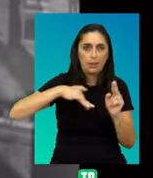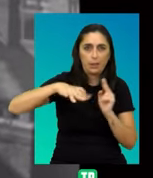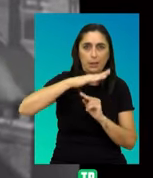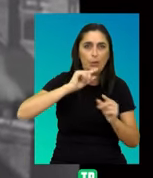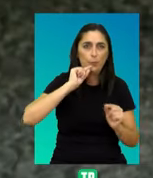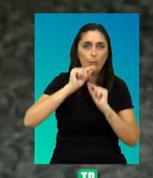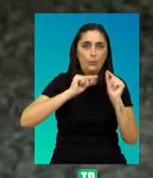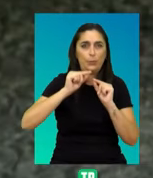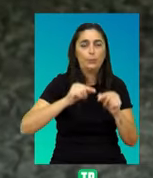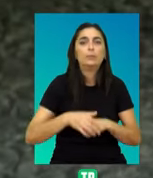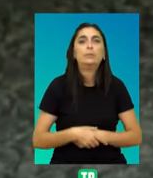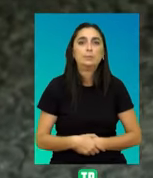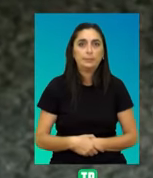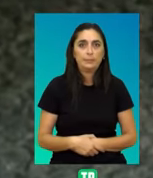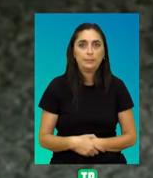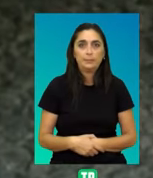urbanos.